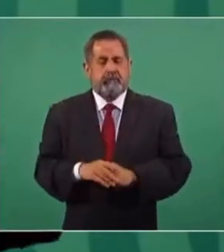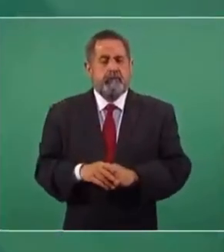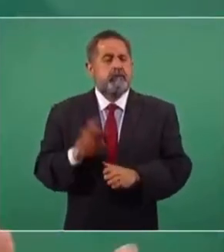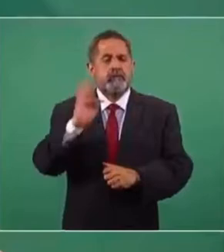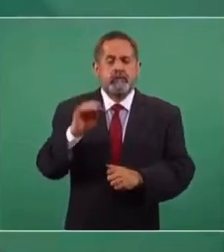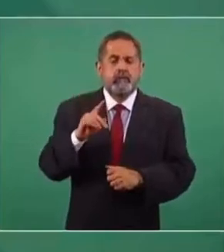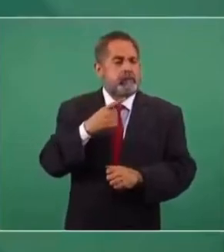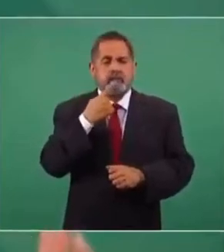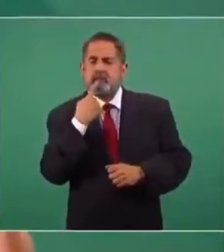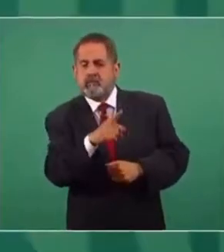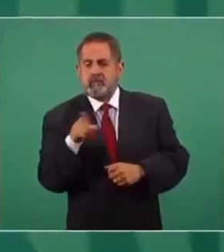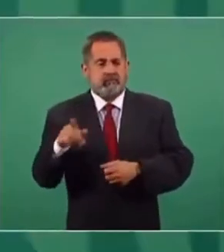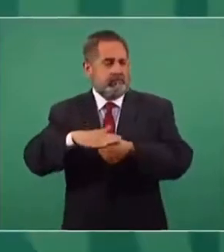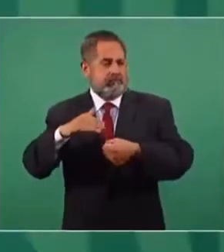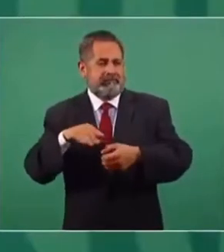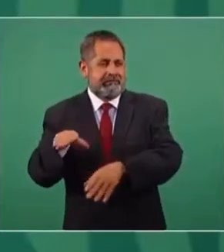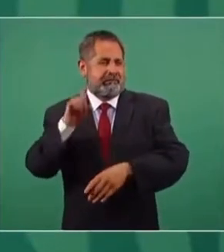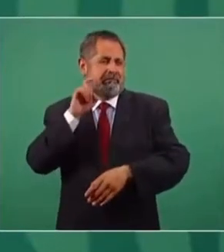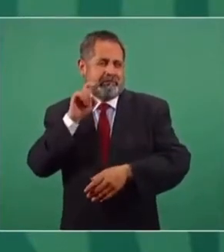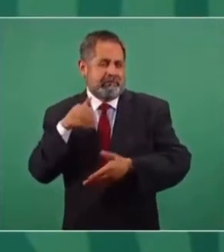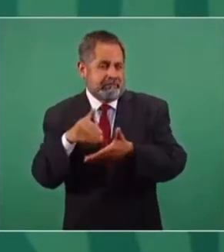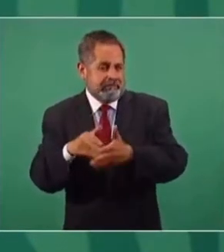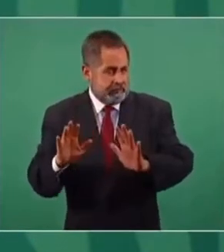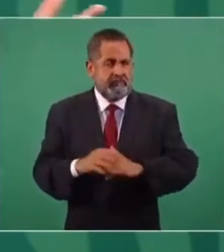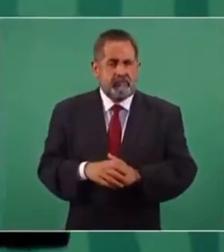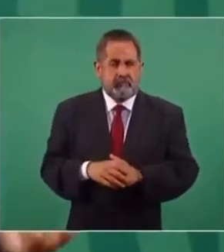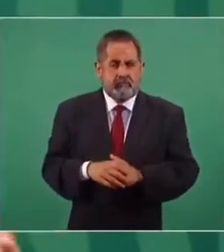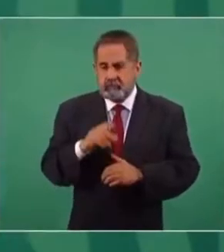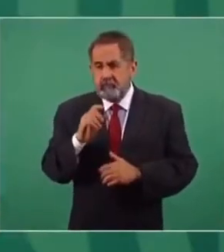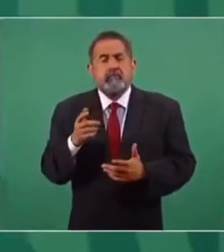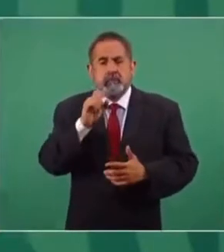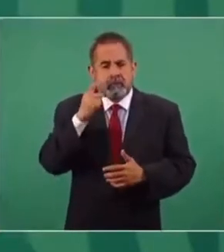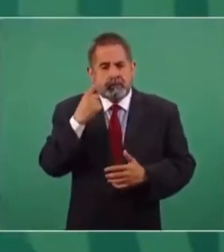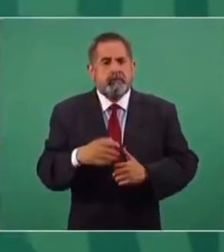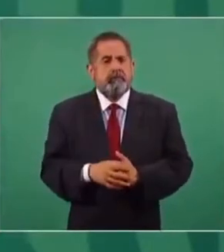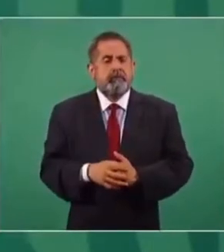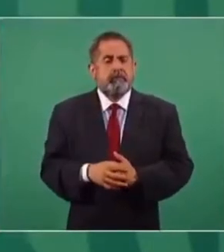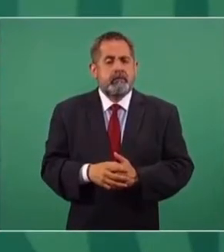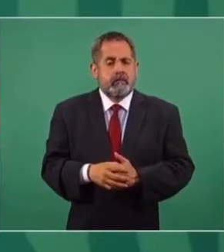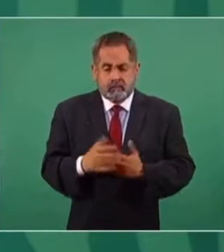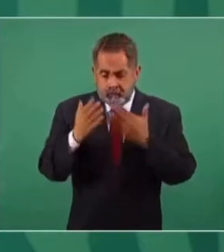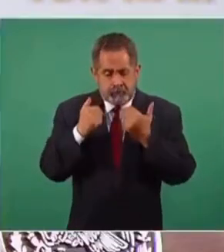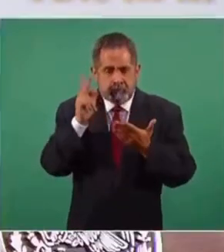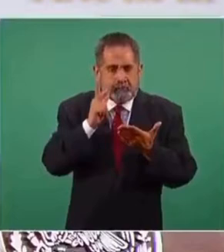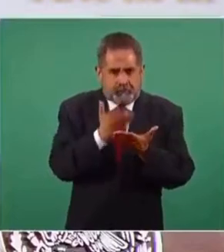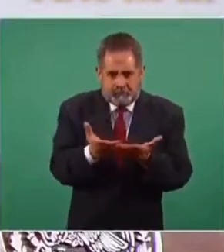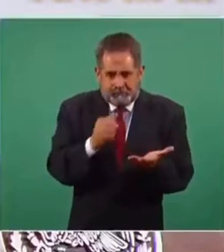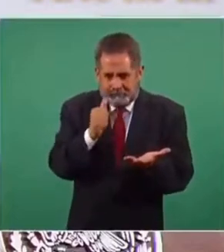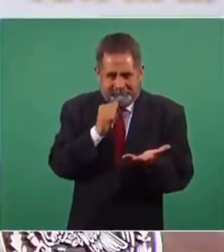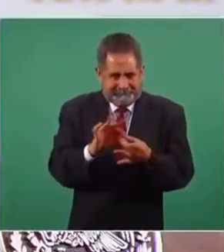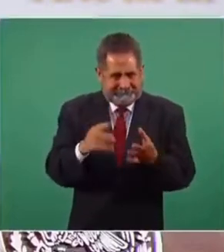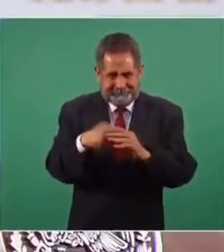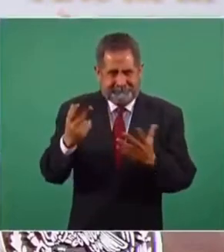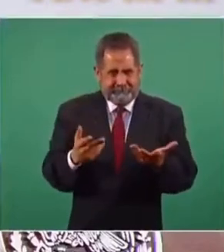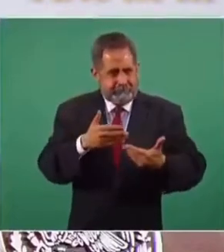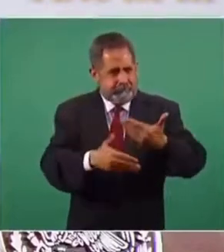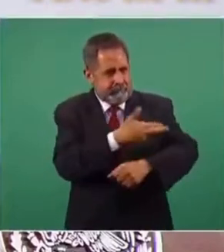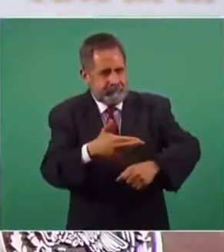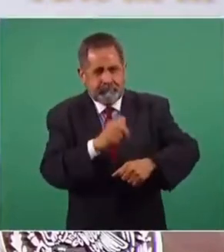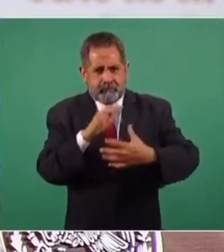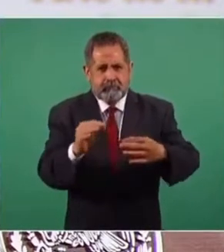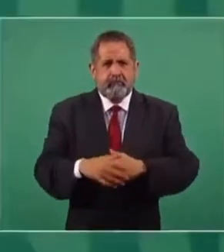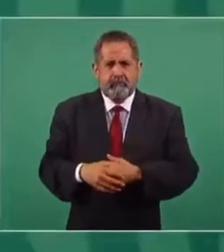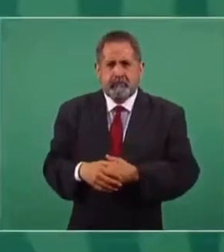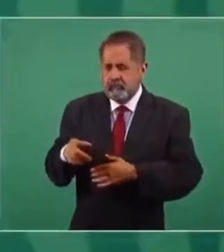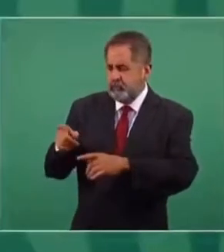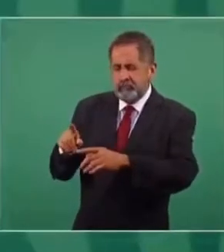Si está acusado de acoso sexual, que tampoco hay un proceso. ¿De